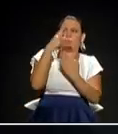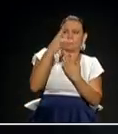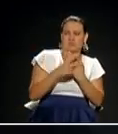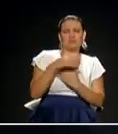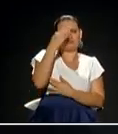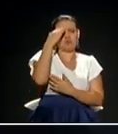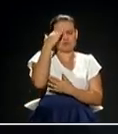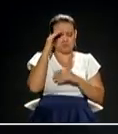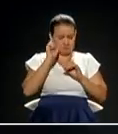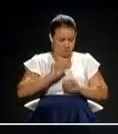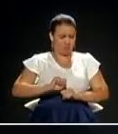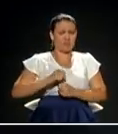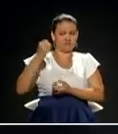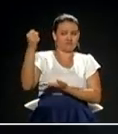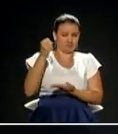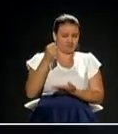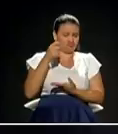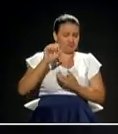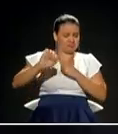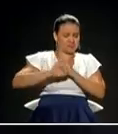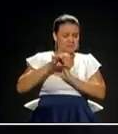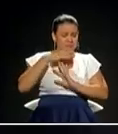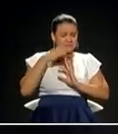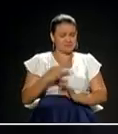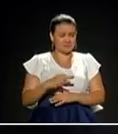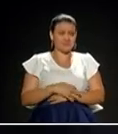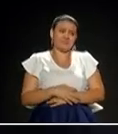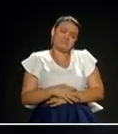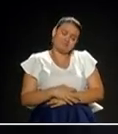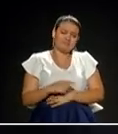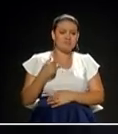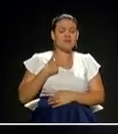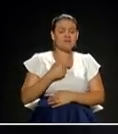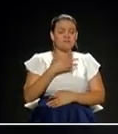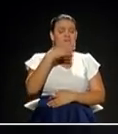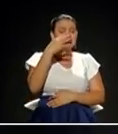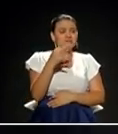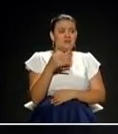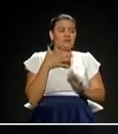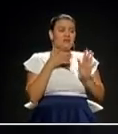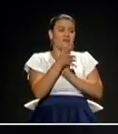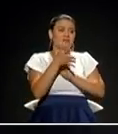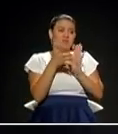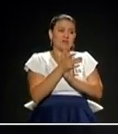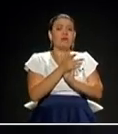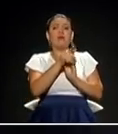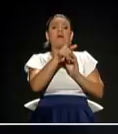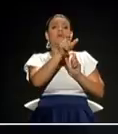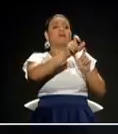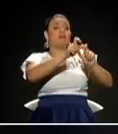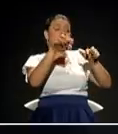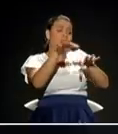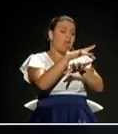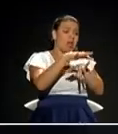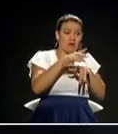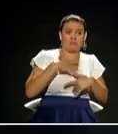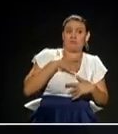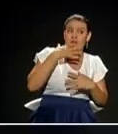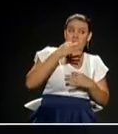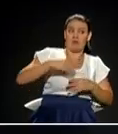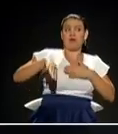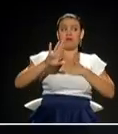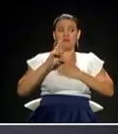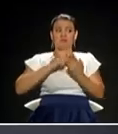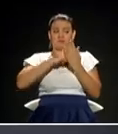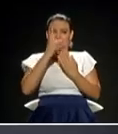sé que se pueden hacer, que sé que se pueden financiar. Eso soy muy concreto y no quiero engañar a la ciudadanía con cosas que no se pueden